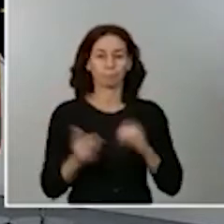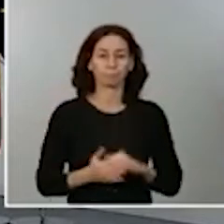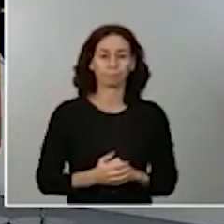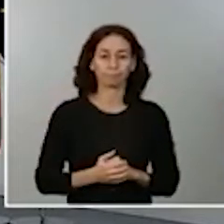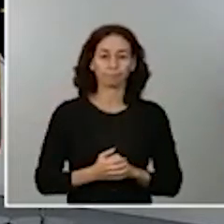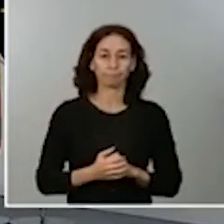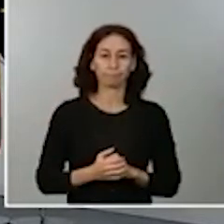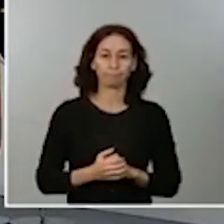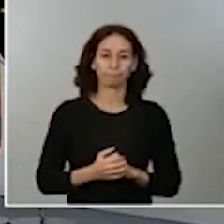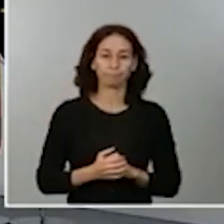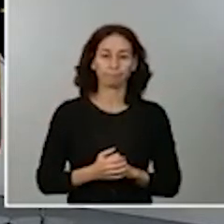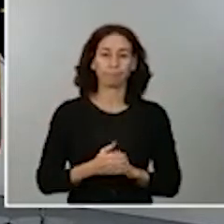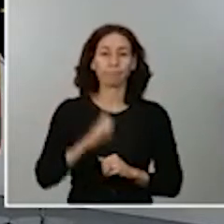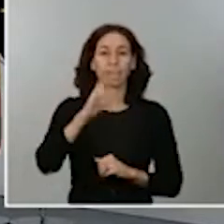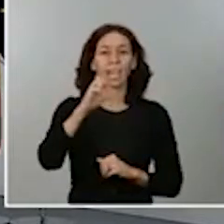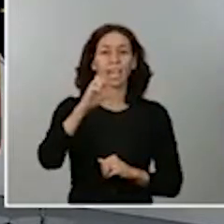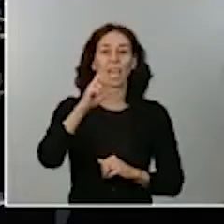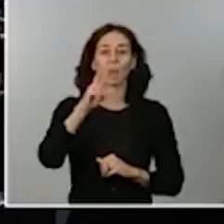Eulogio, cuéntanos.